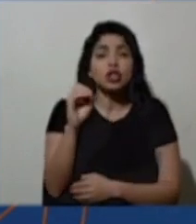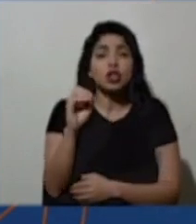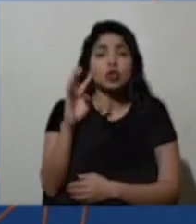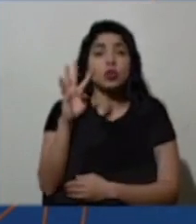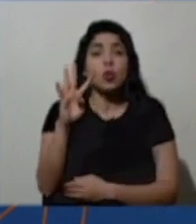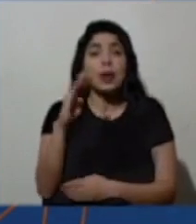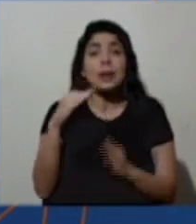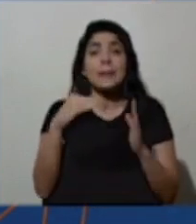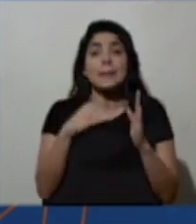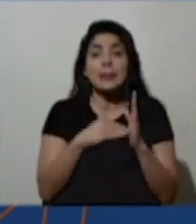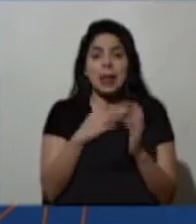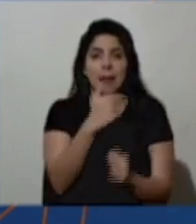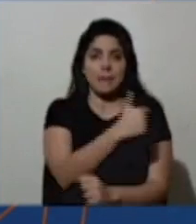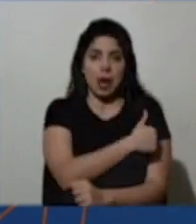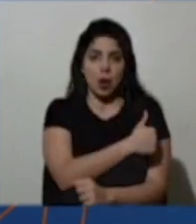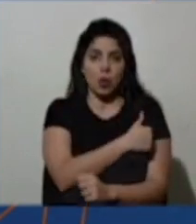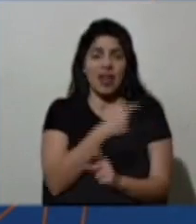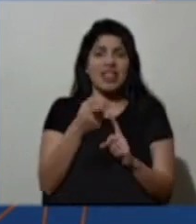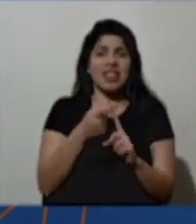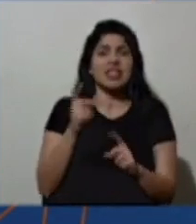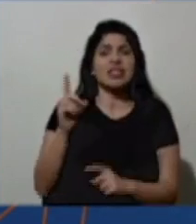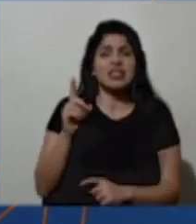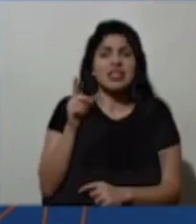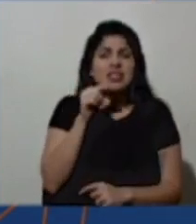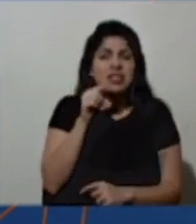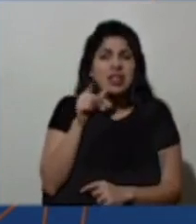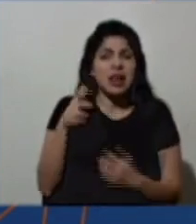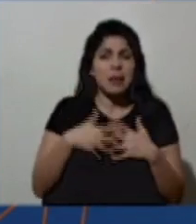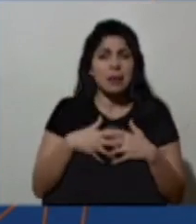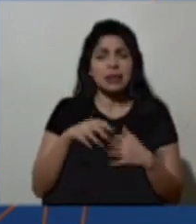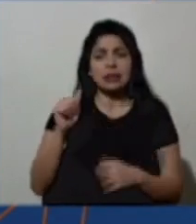vacunas provenientes de AstraZeneca.